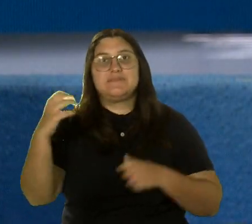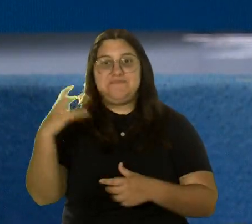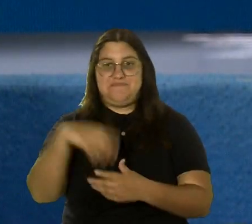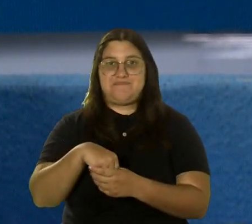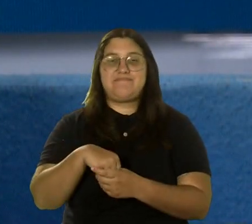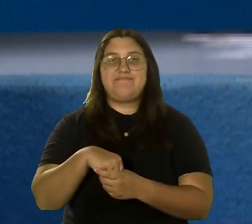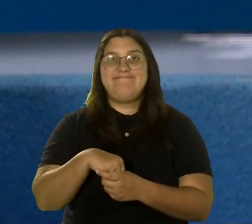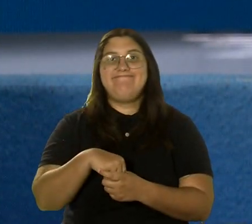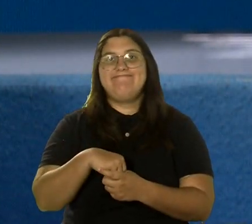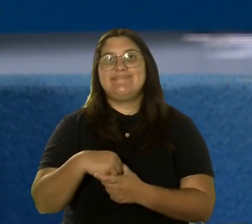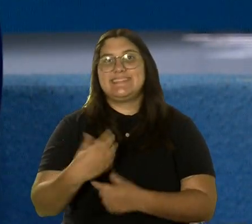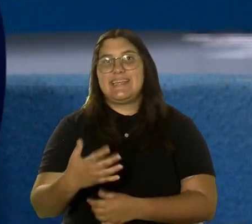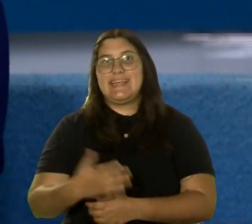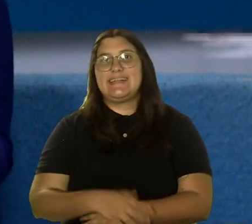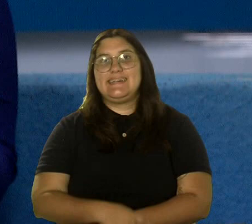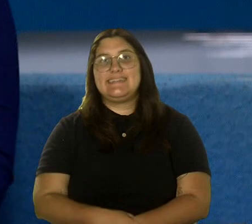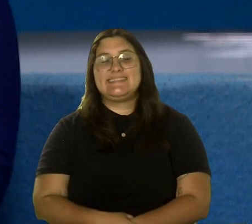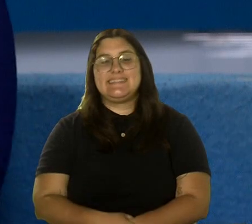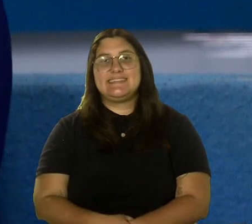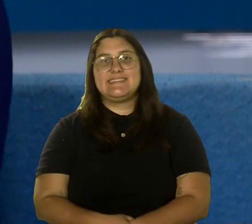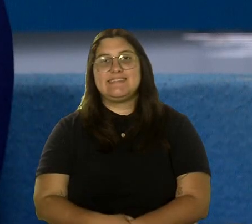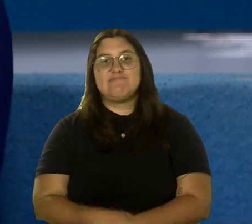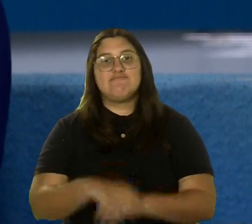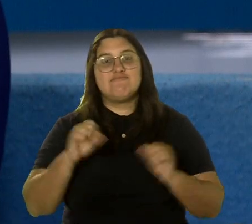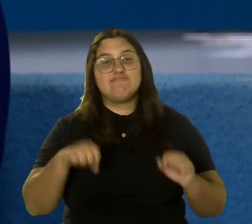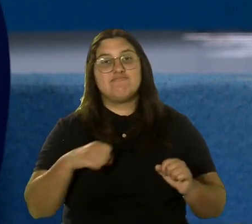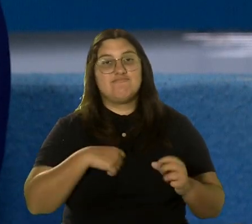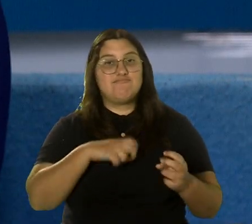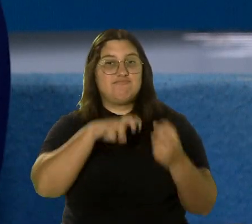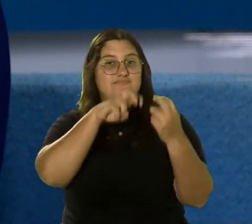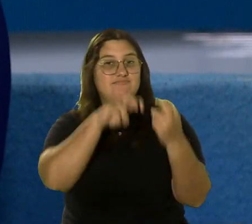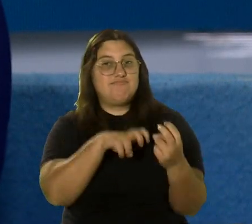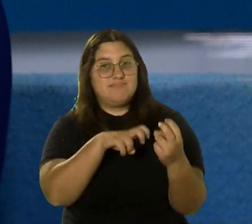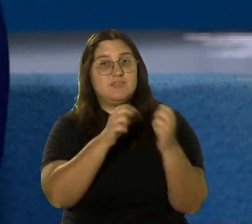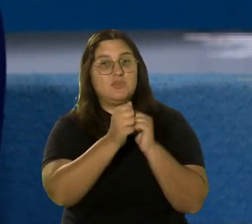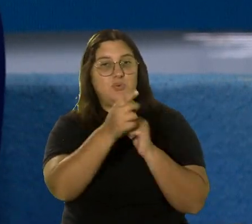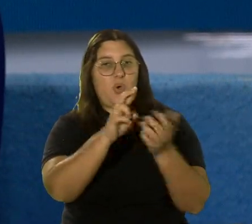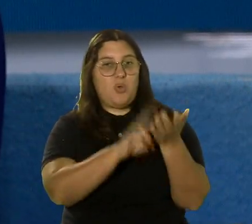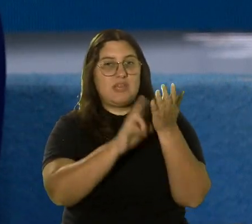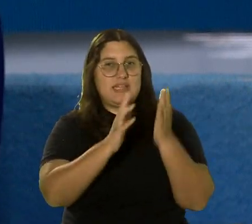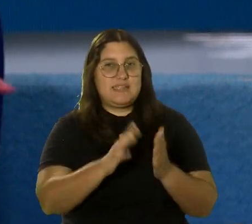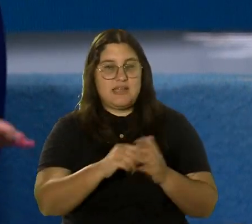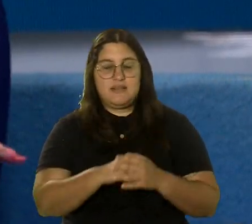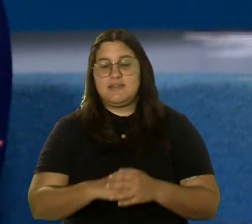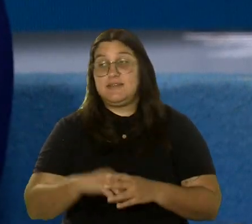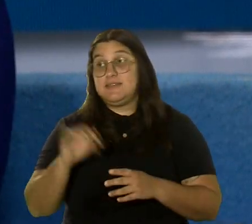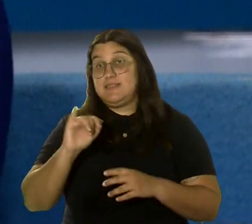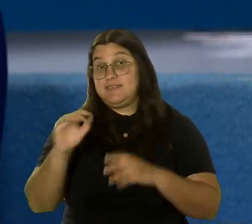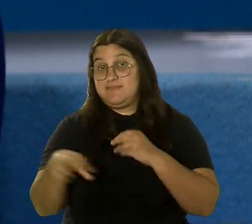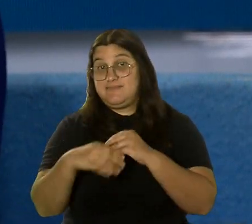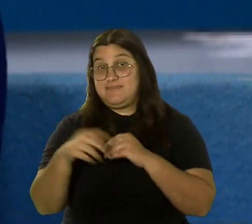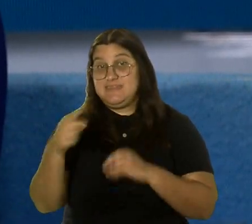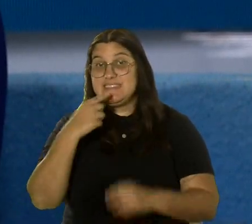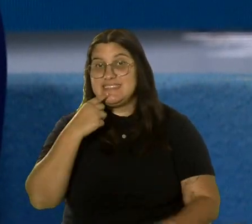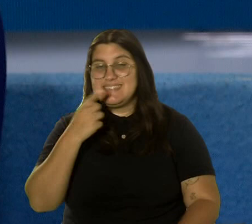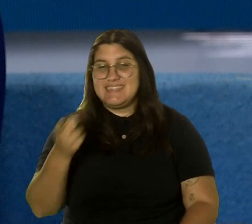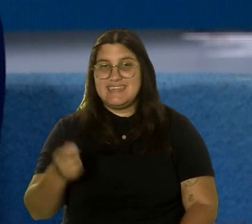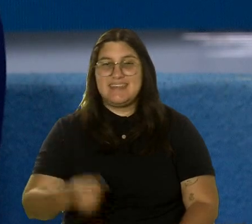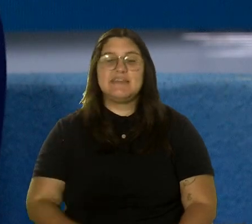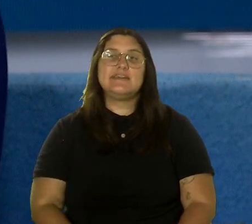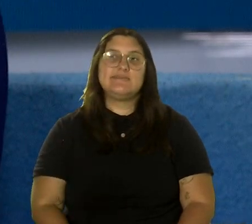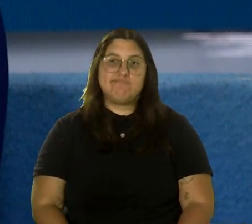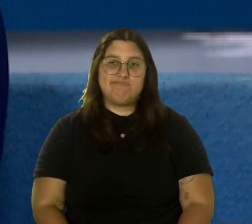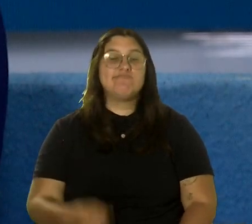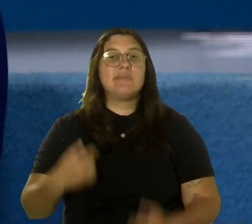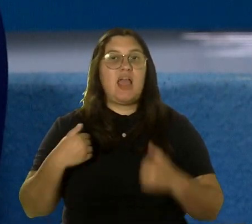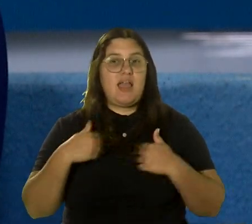tener, el poder sentarse directamente con un contratista. La ventaja también, como dice Soraya, tenemos entonces